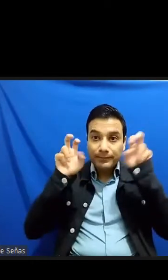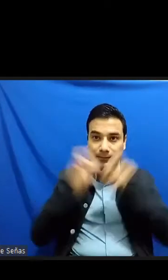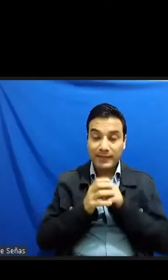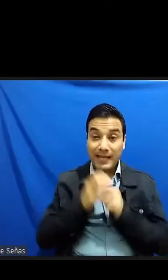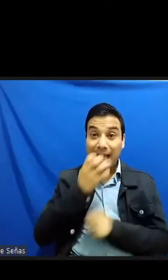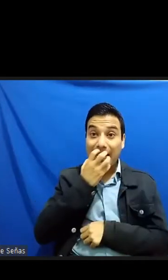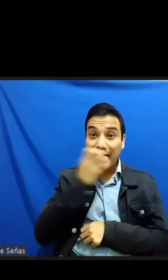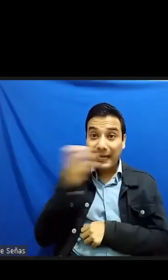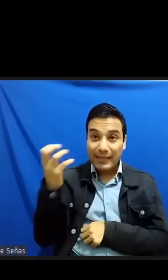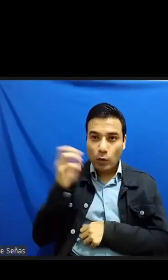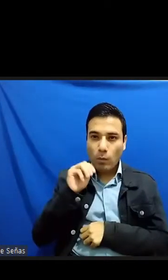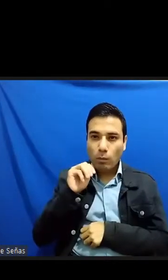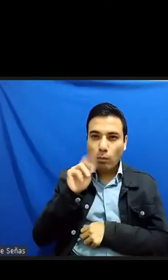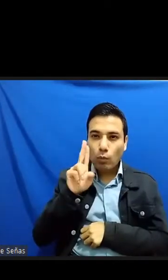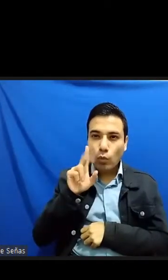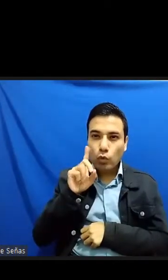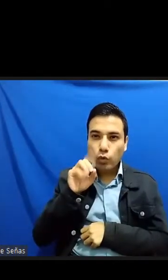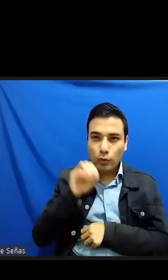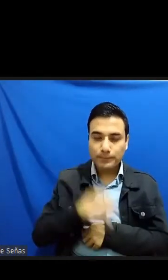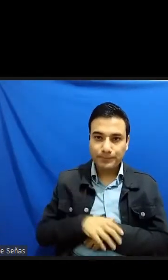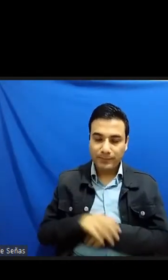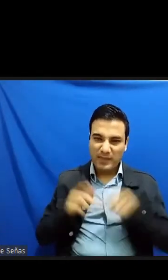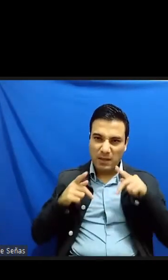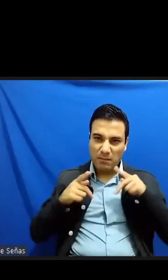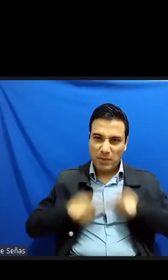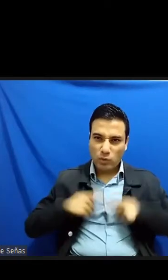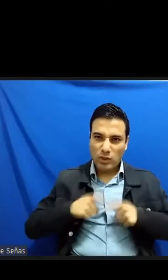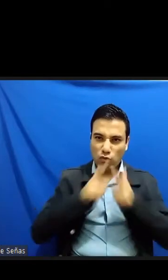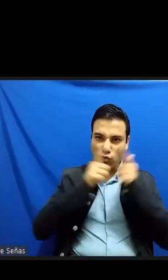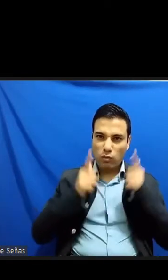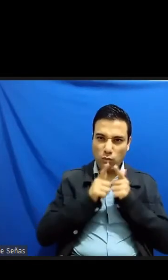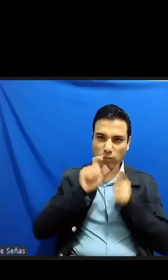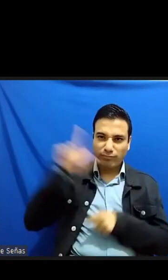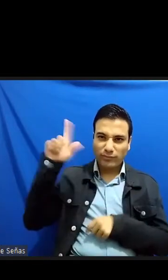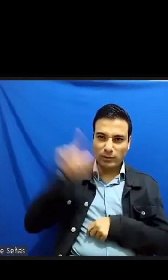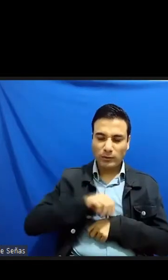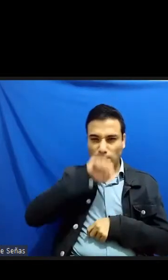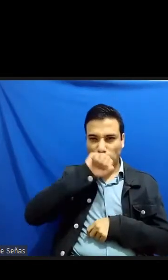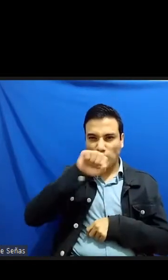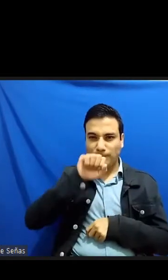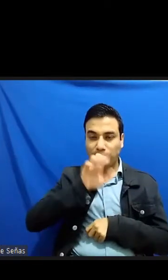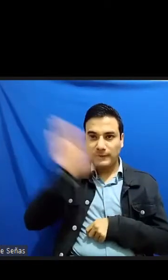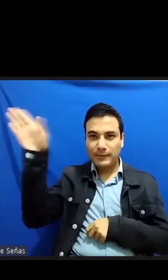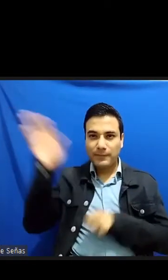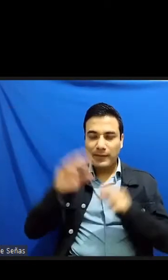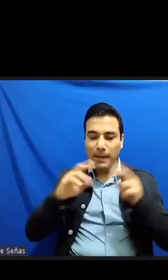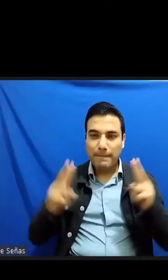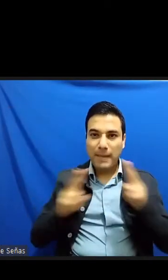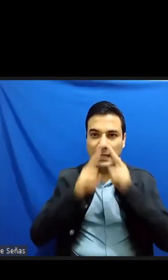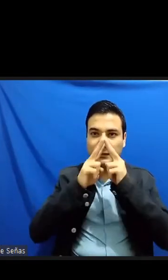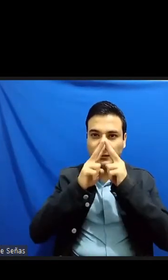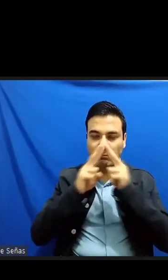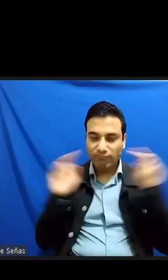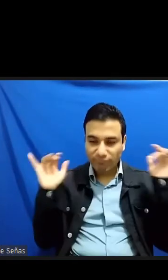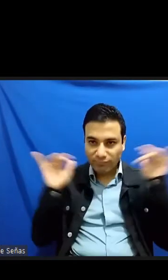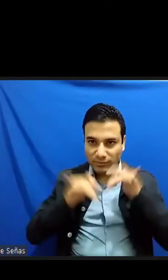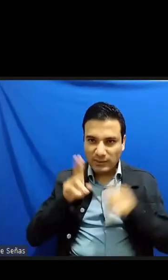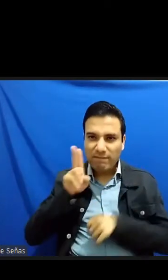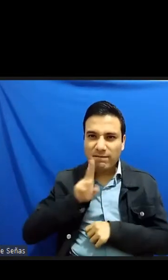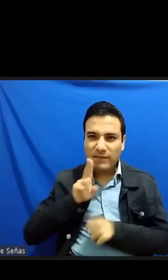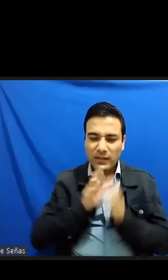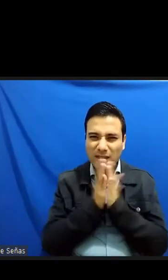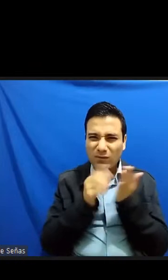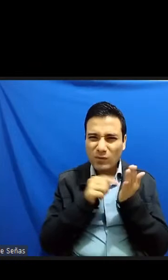grupo de nado guistas que se reúnen en París para tratar de descifrar el significado